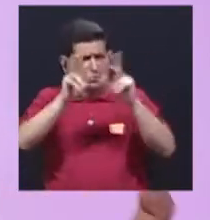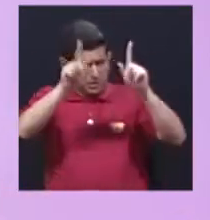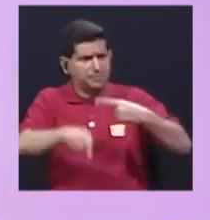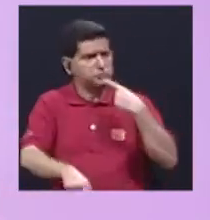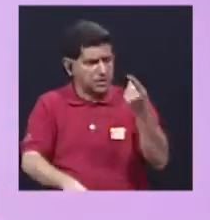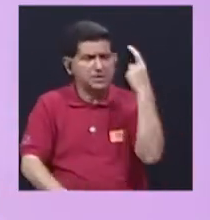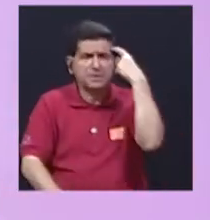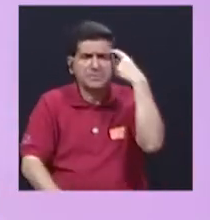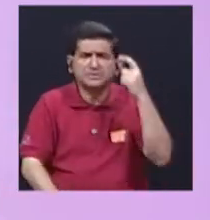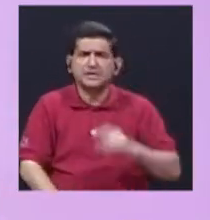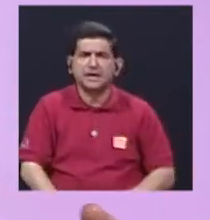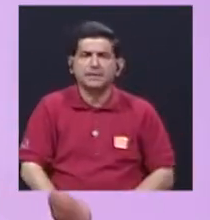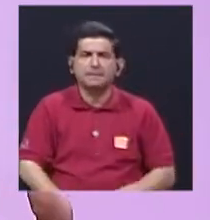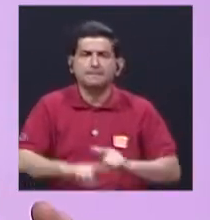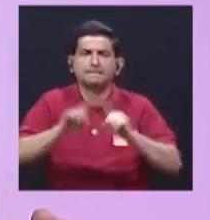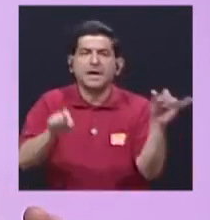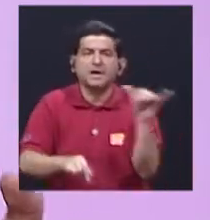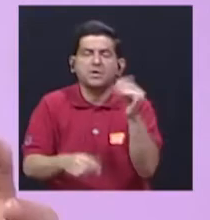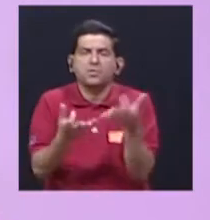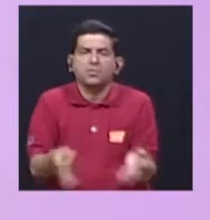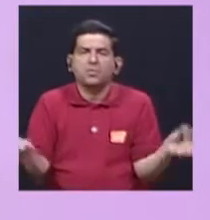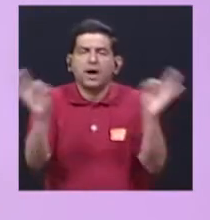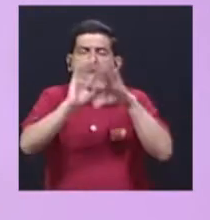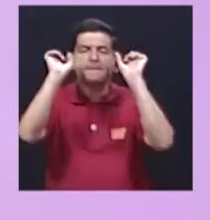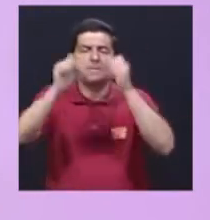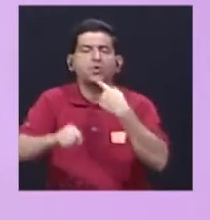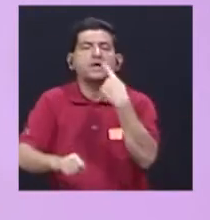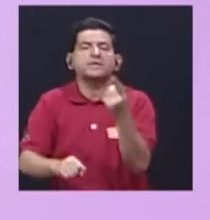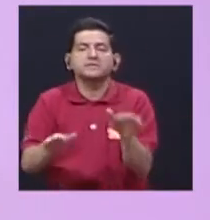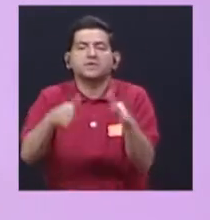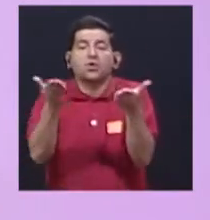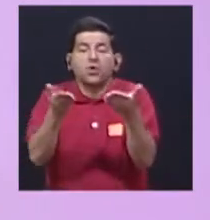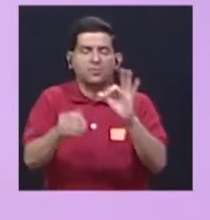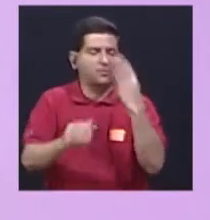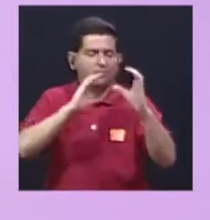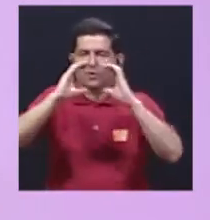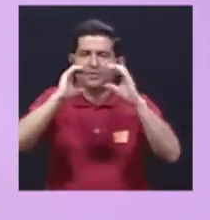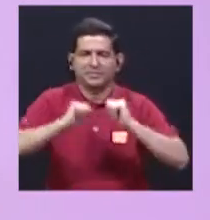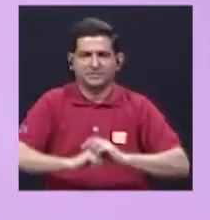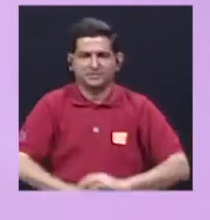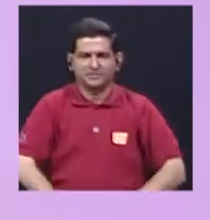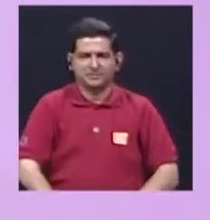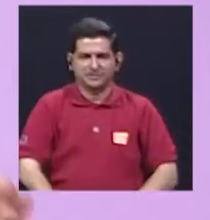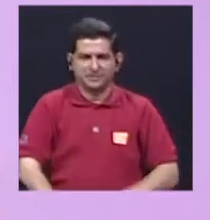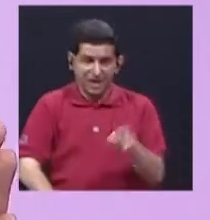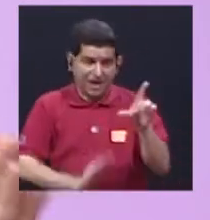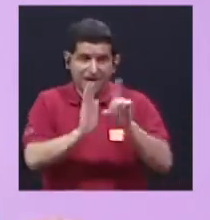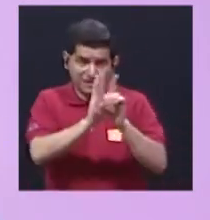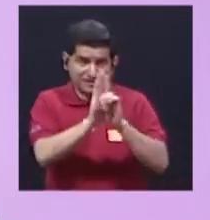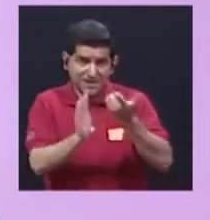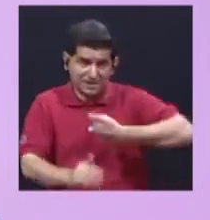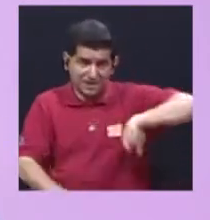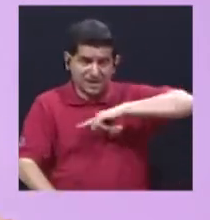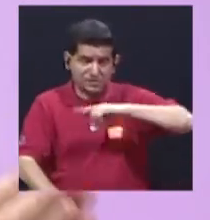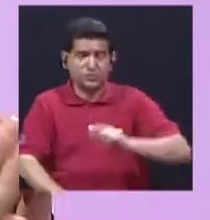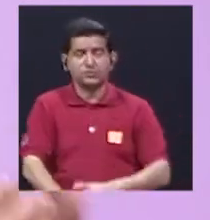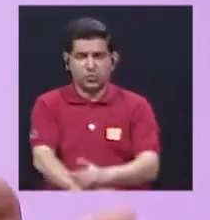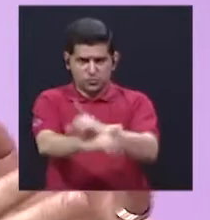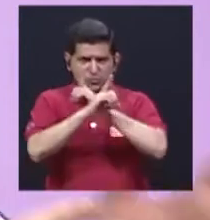muy importante que la gente diga lo que piensa, pero también es importante que pueda decirlo a través de los medios de comunicación. Y eso es un derecho que vamos a defender